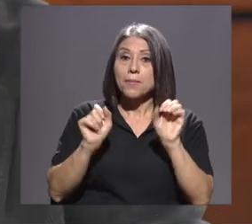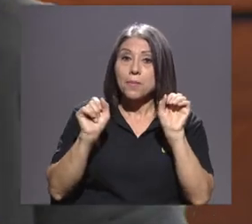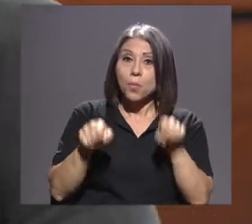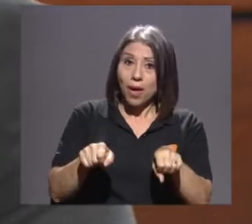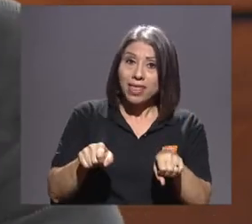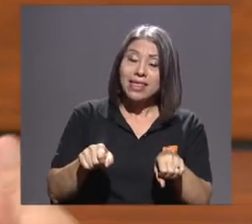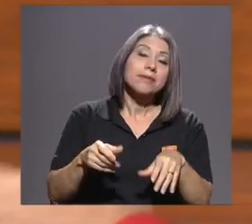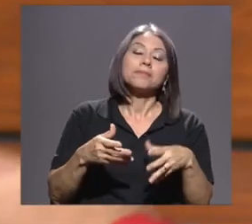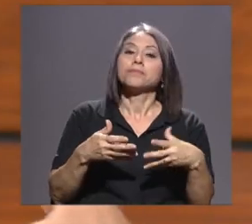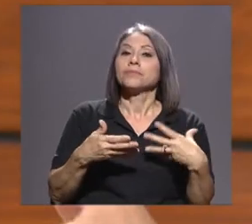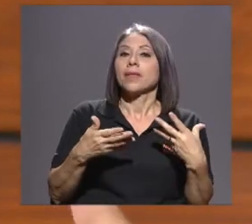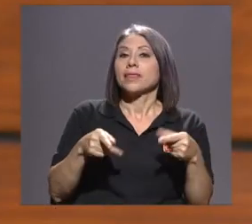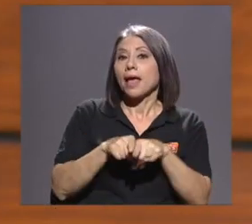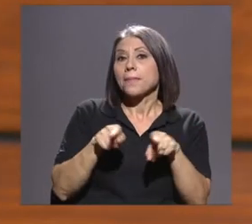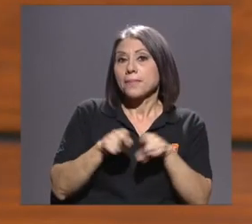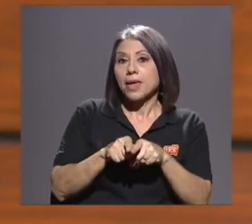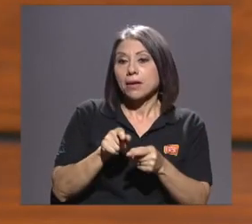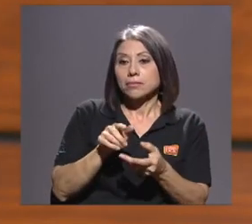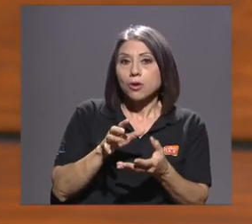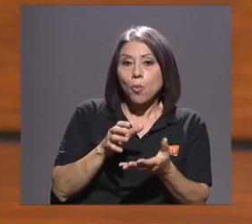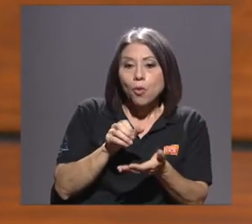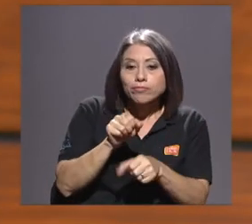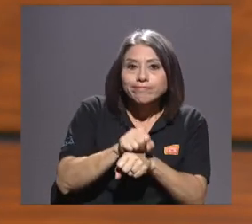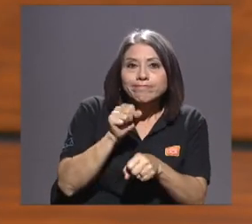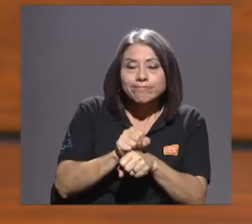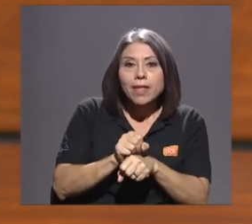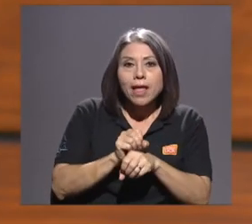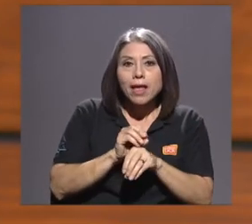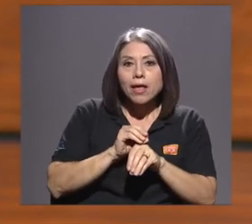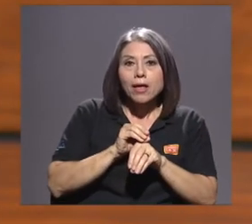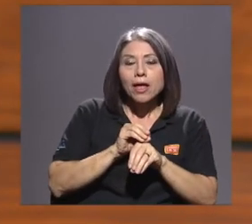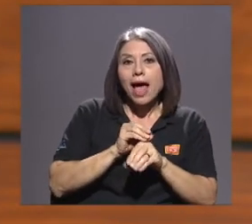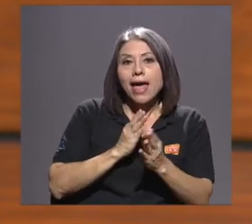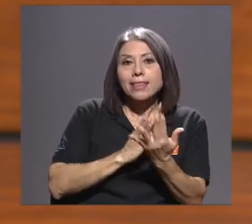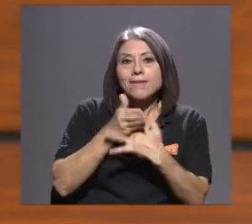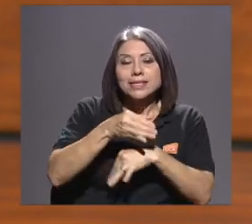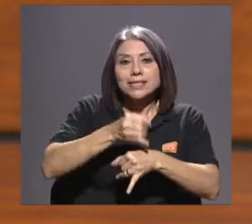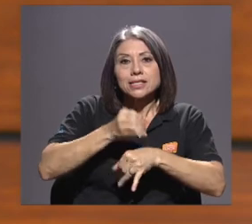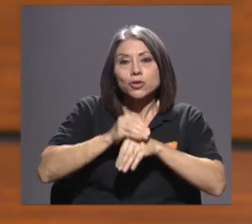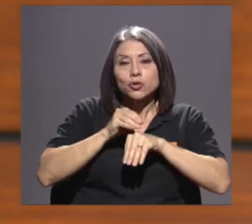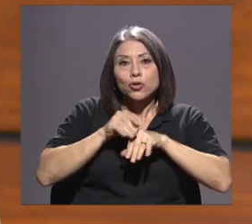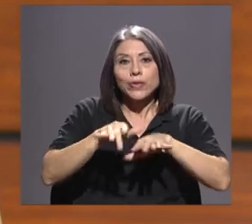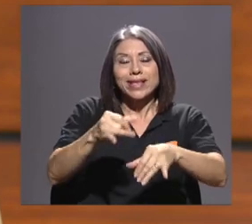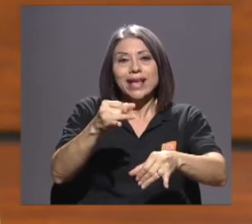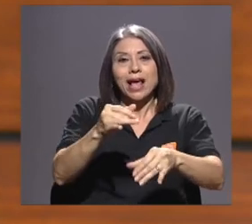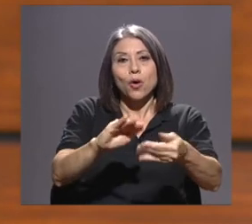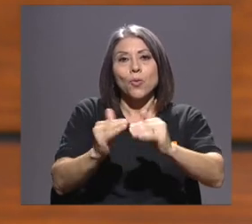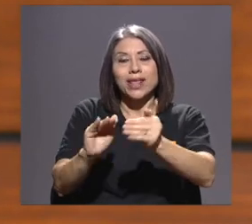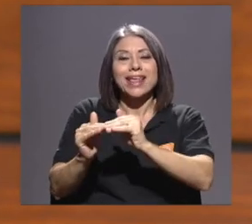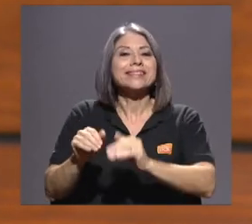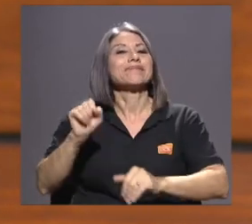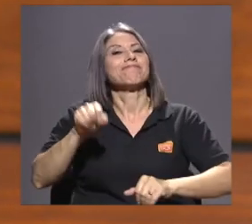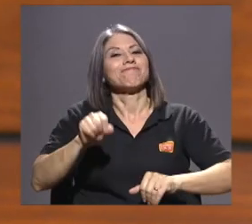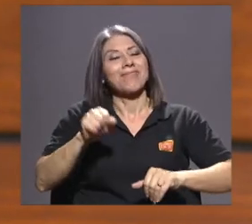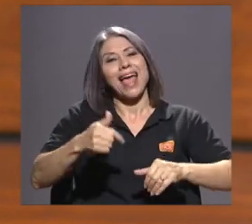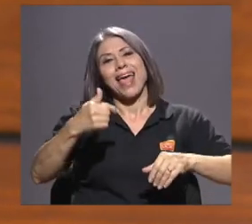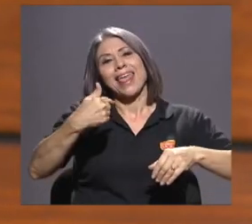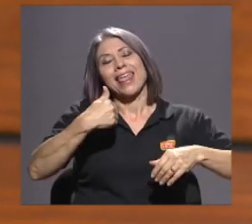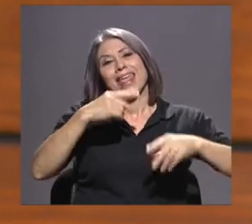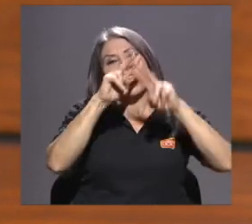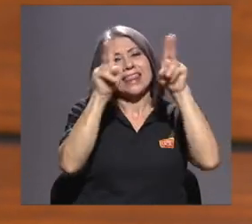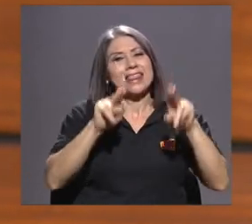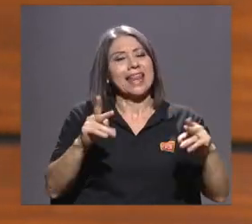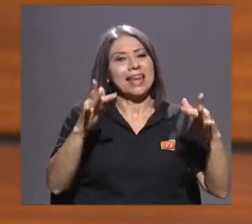replicar o pueden llegar físicamente a las comunidades por medio de instituciones. Cuénteme. El tema que tenemos es que hay una diversidad de herramientas en